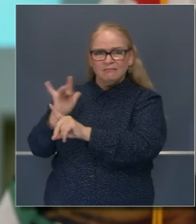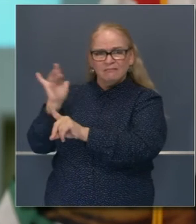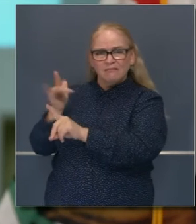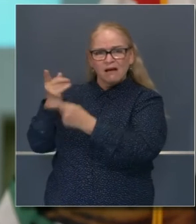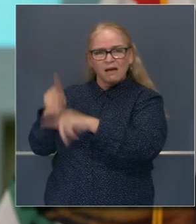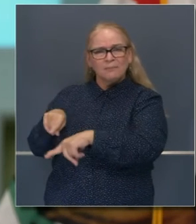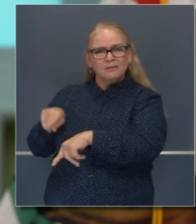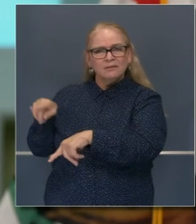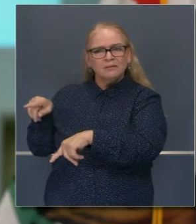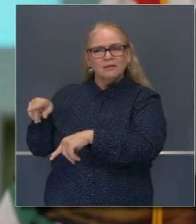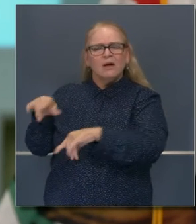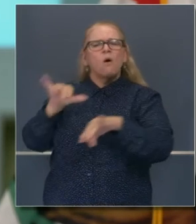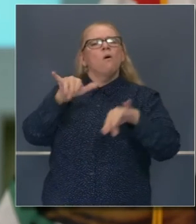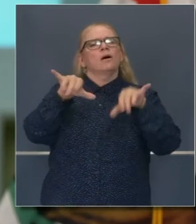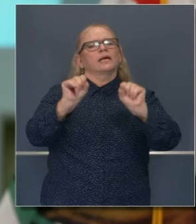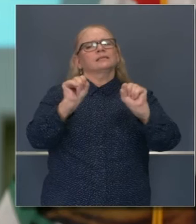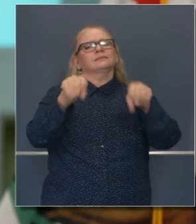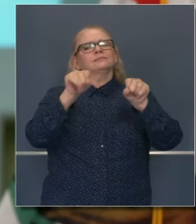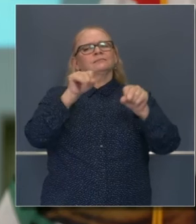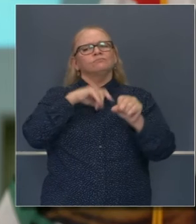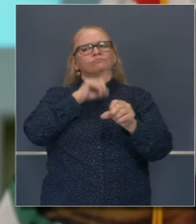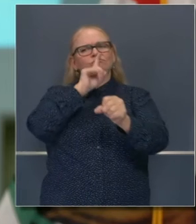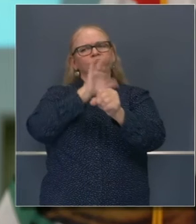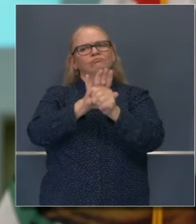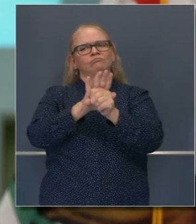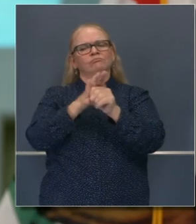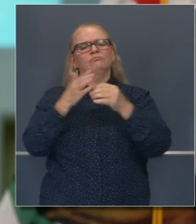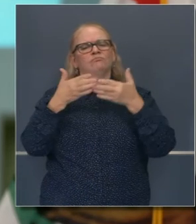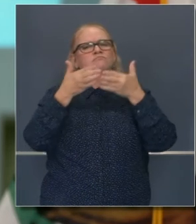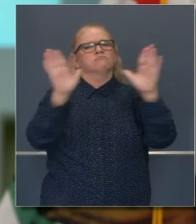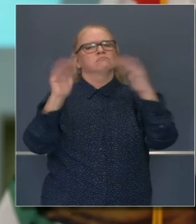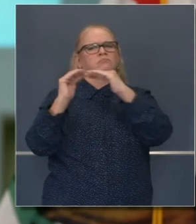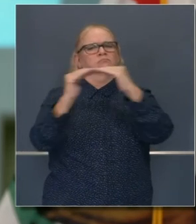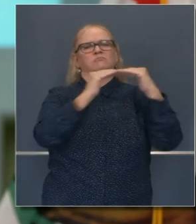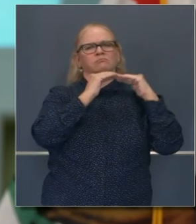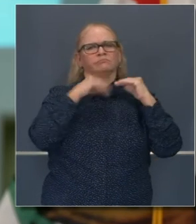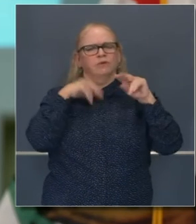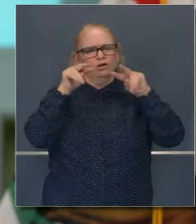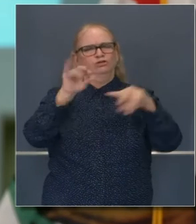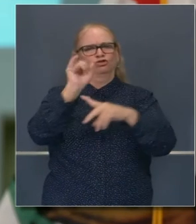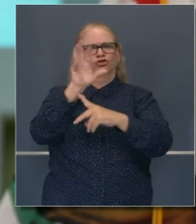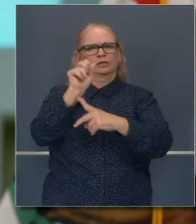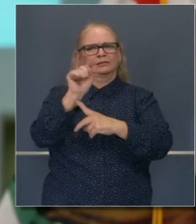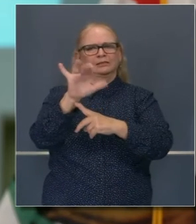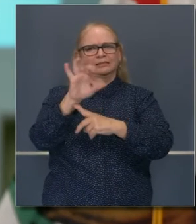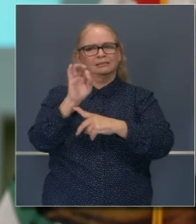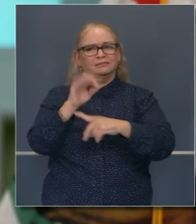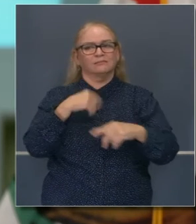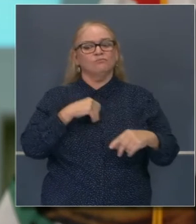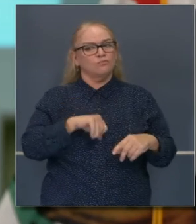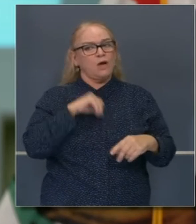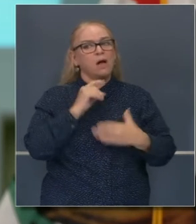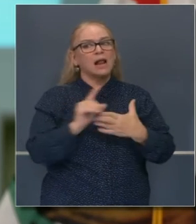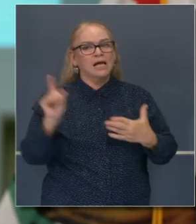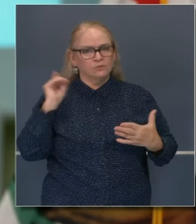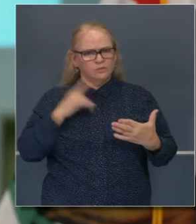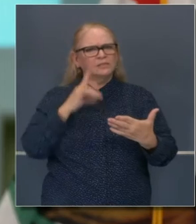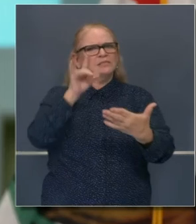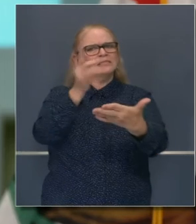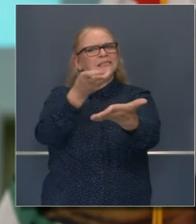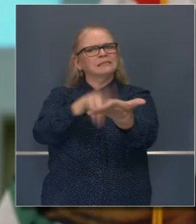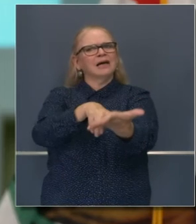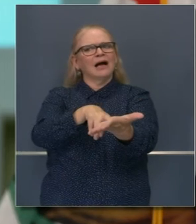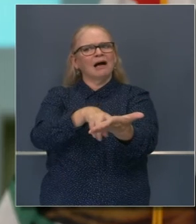Estoy comprometido a la causa más amplia de justicia y el esfuerzo de avanzar esta causa más que en términos retóricos. La semana